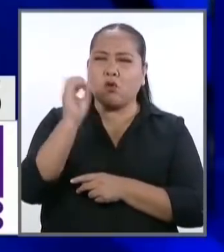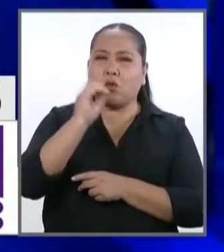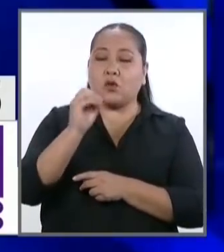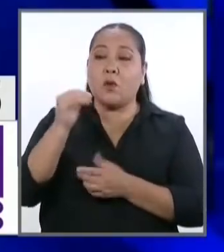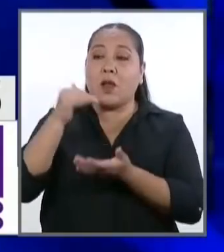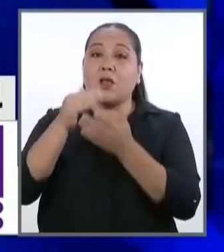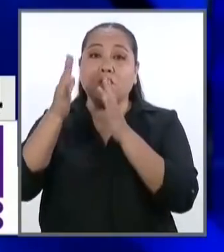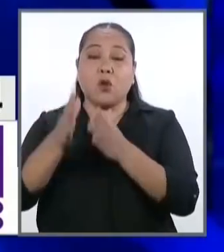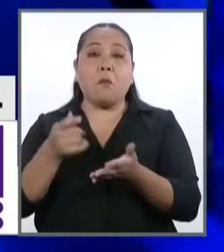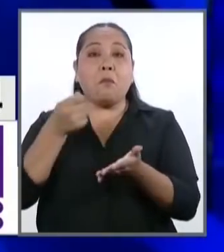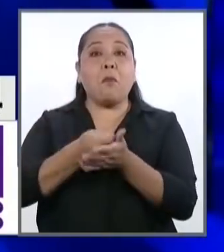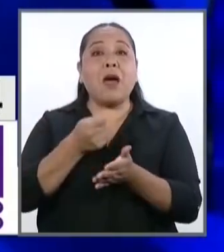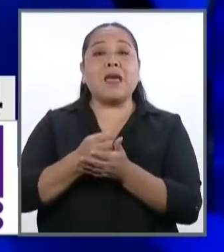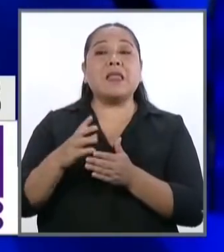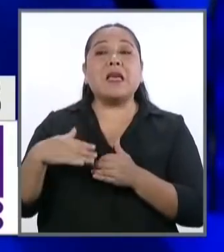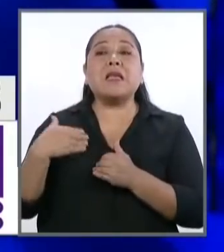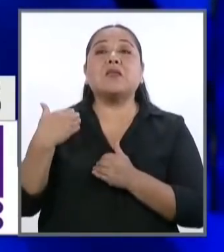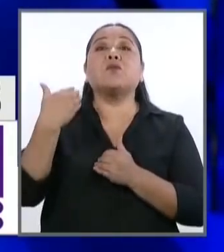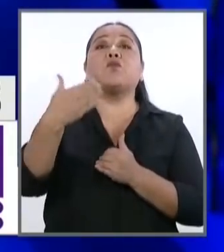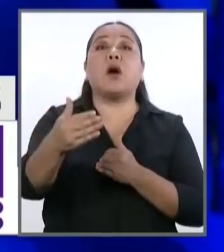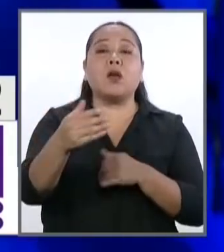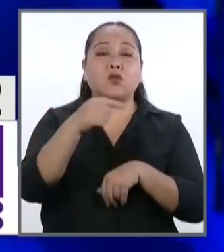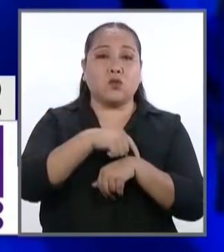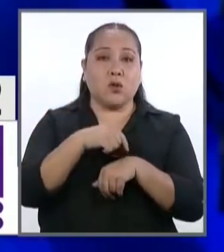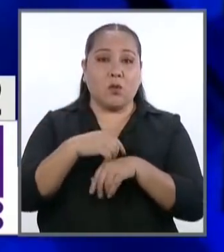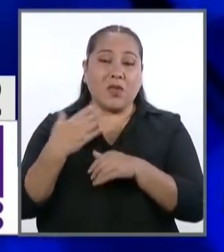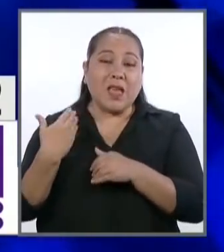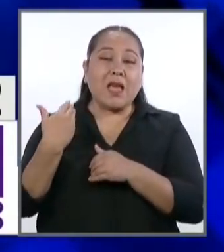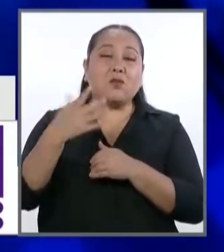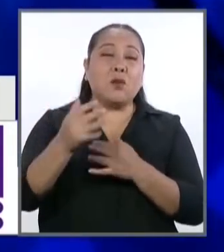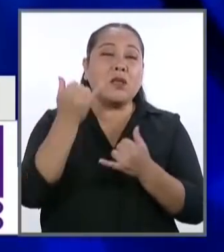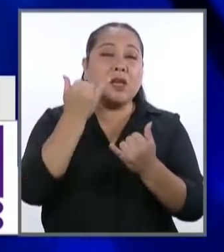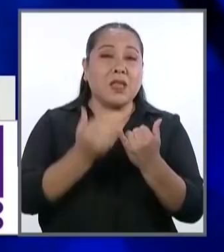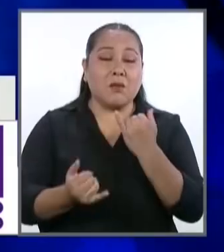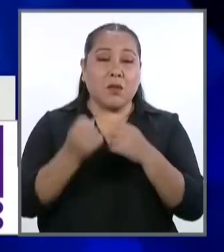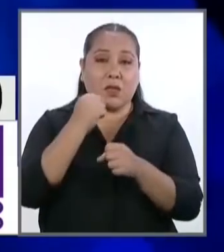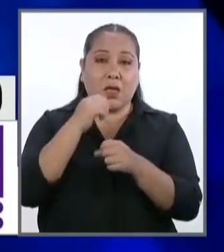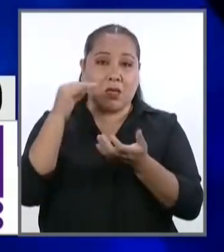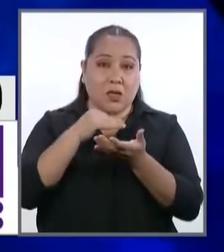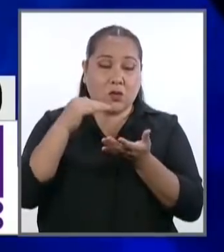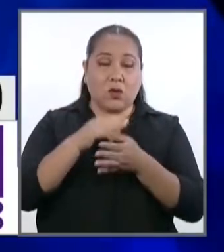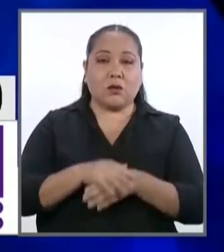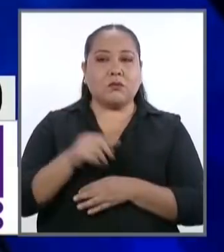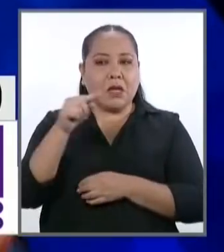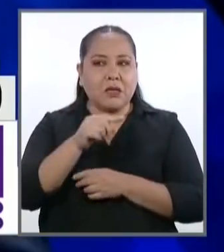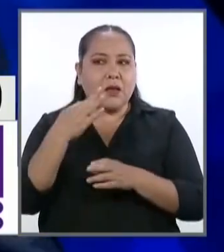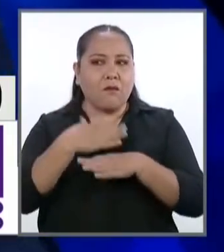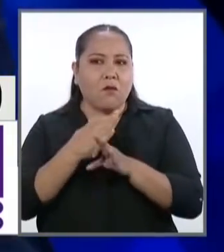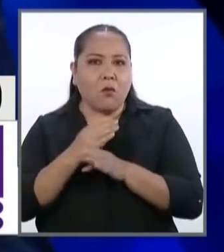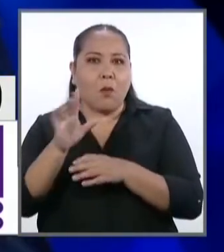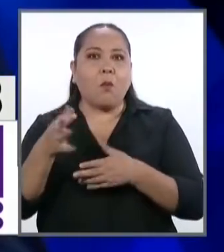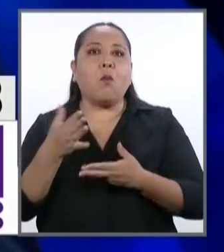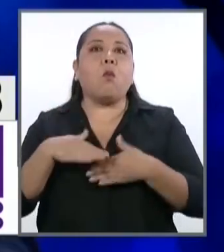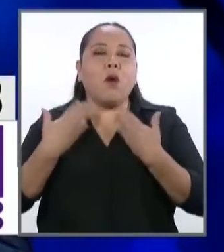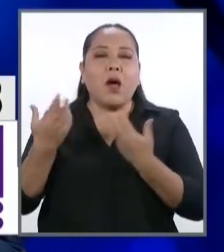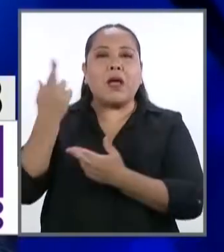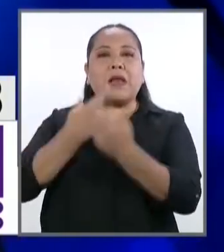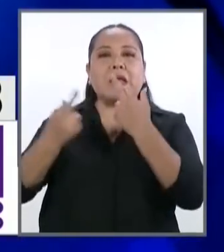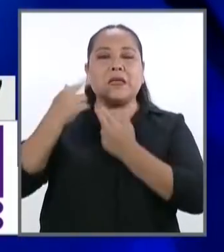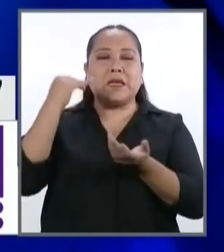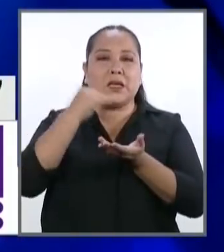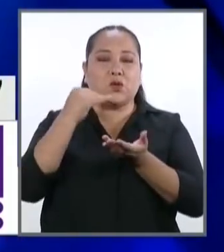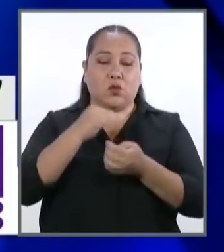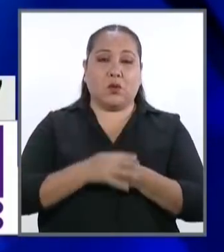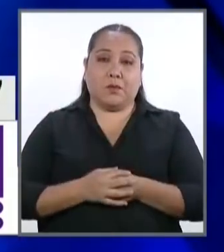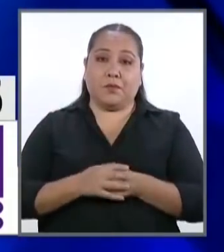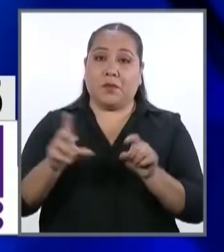que los estudiantes paguen después de un periodo de gracia, después de estudiar. De esta forma hacemos que puedan regresar a la educación. También